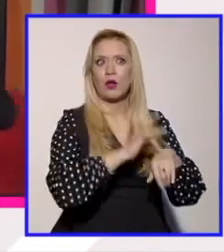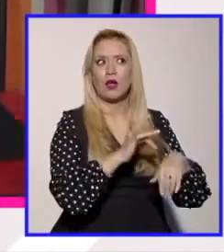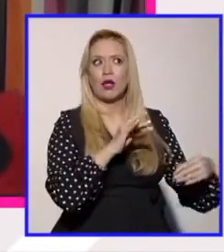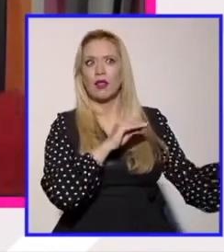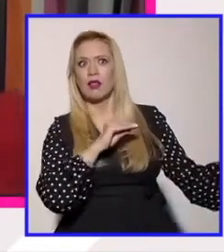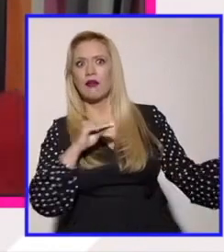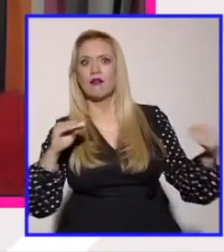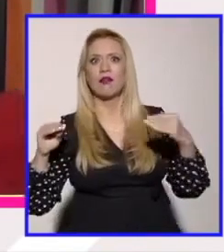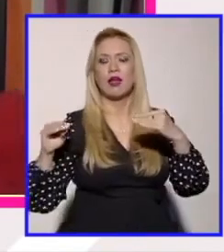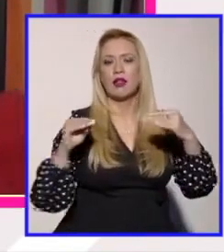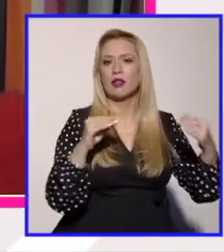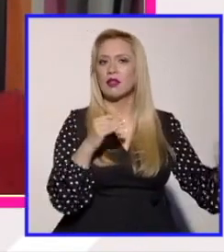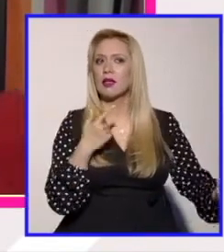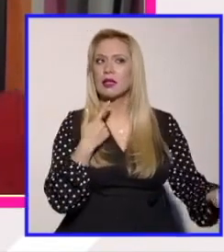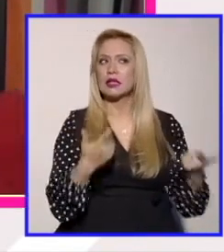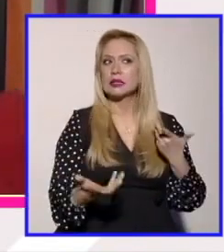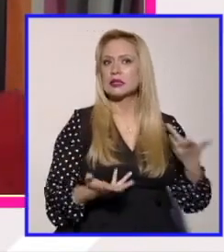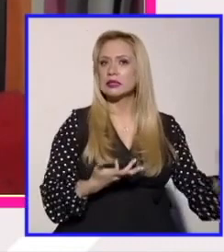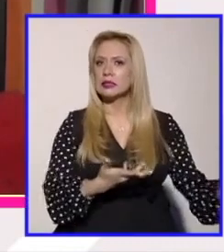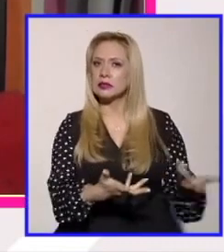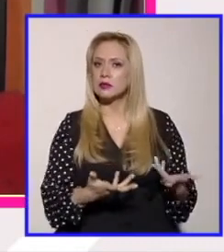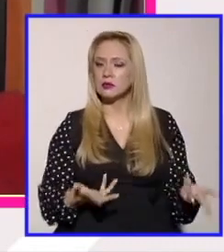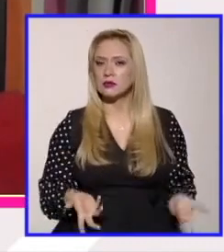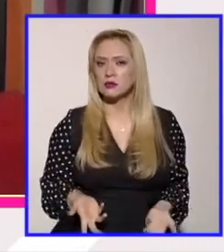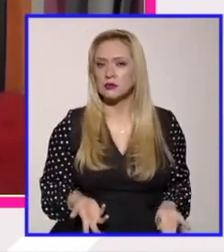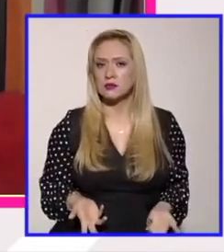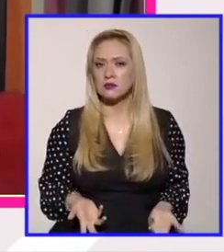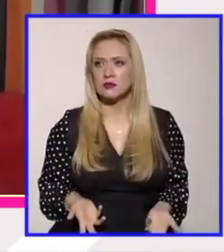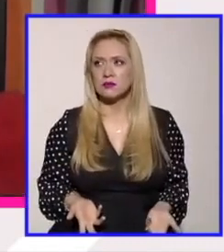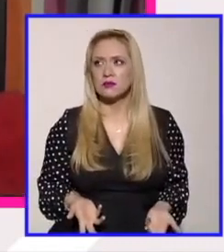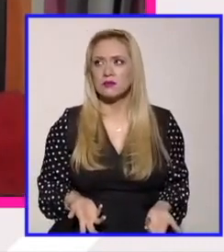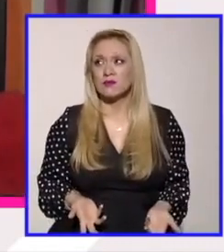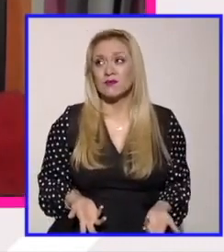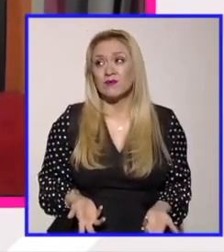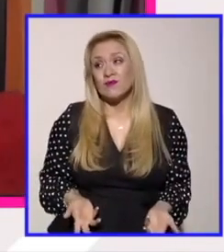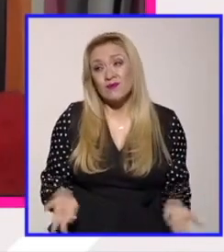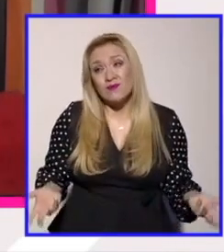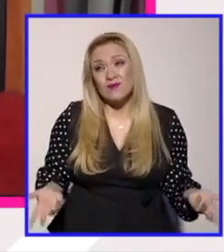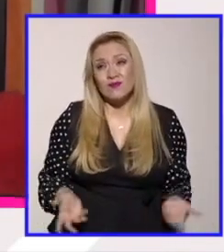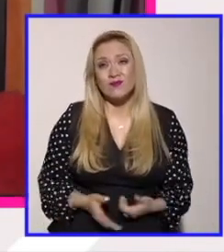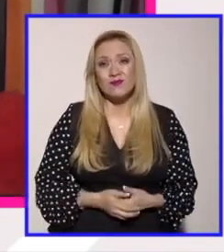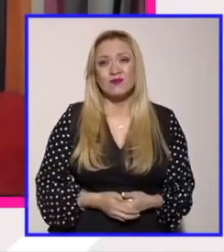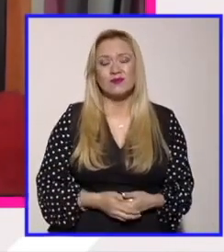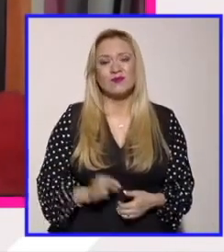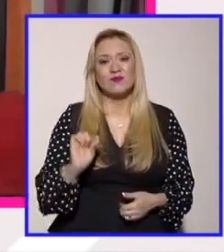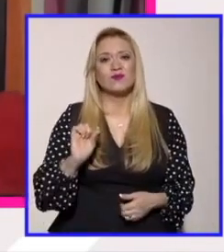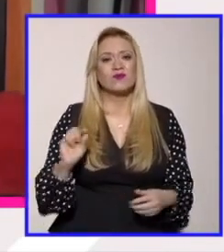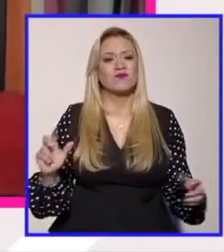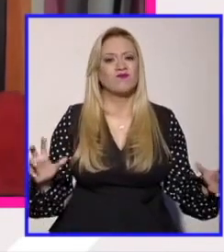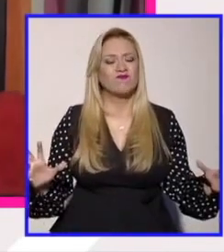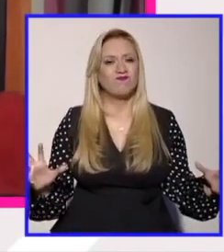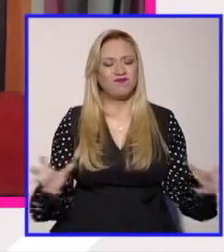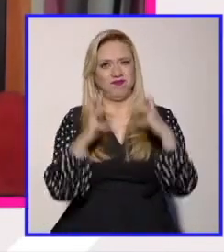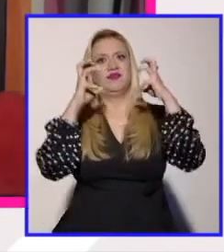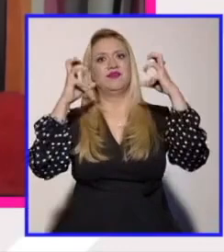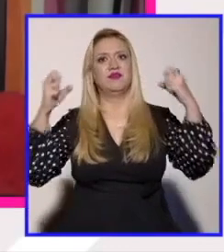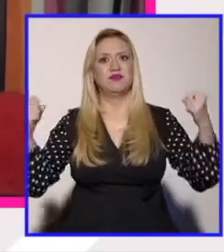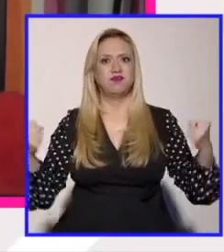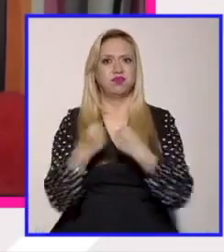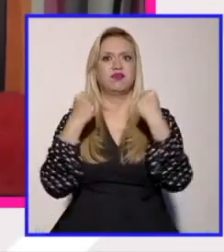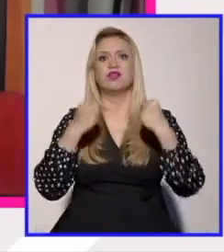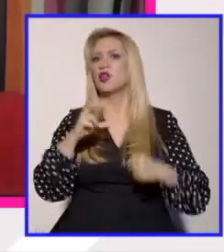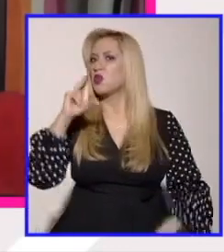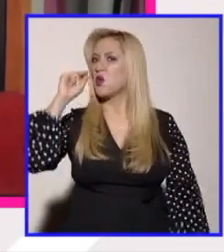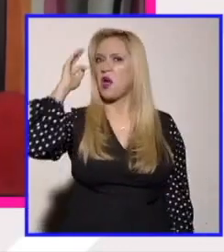pues se se se ha vuelto digamos una una discusión agresiva una discusión que no reconoce